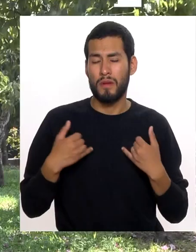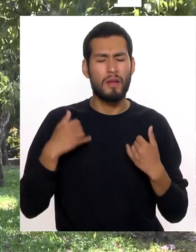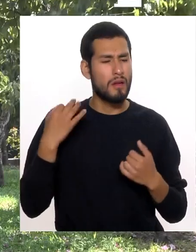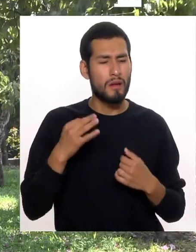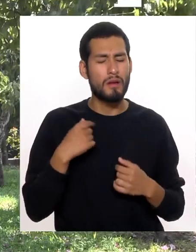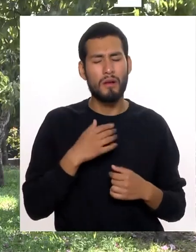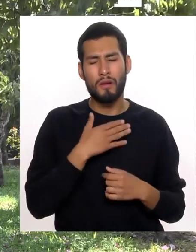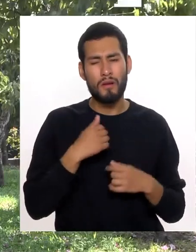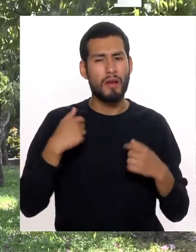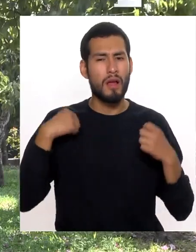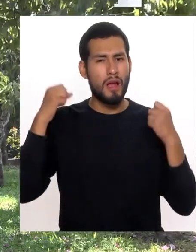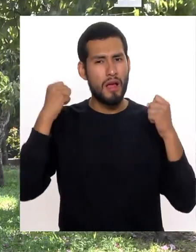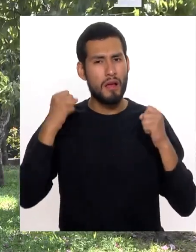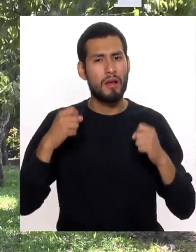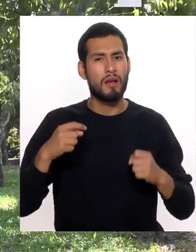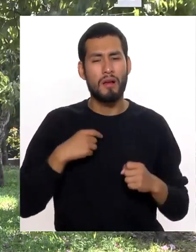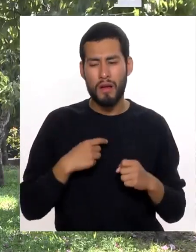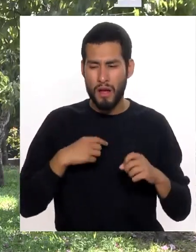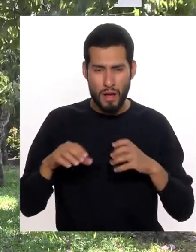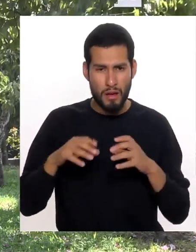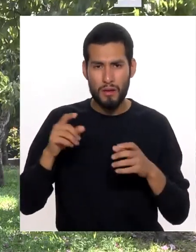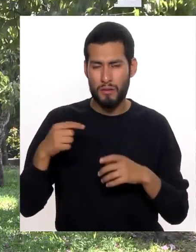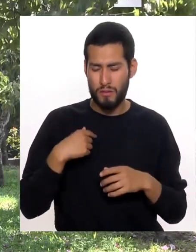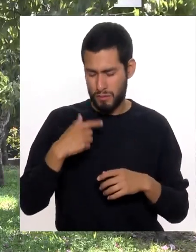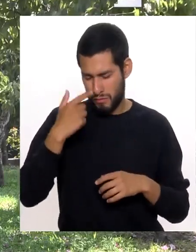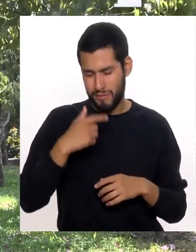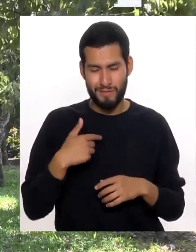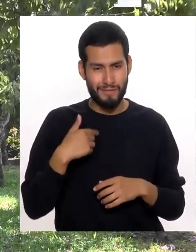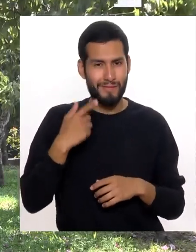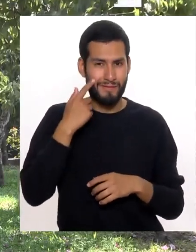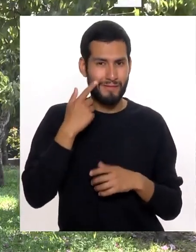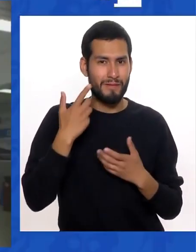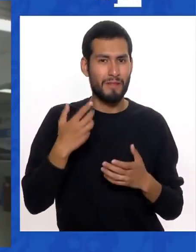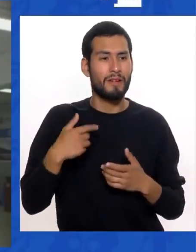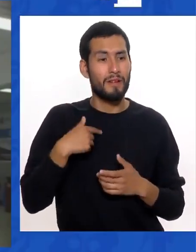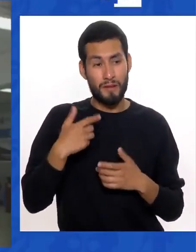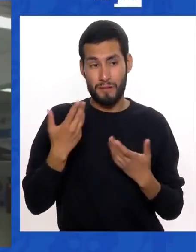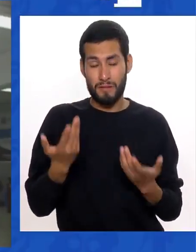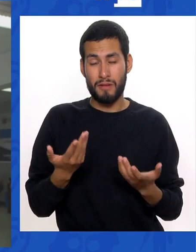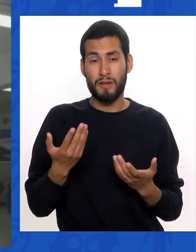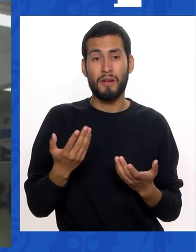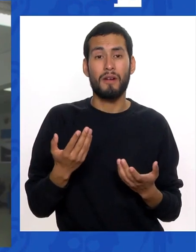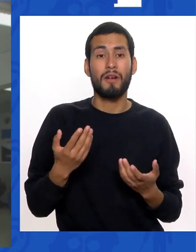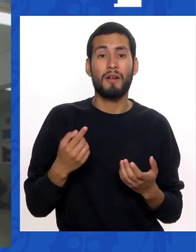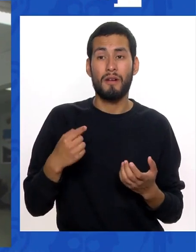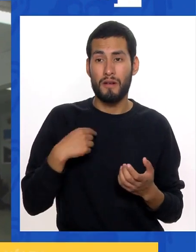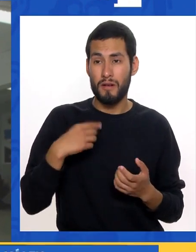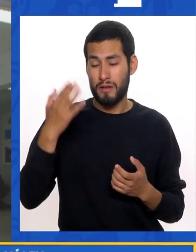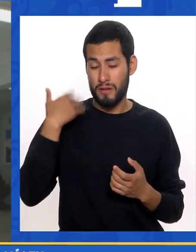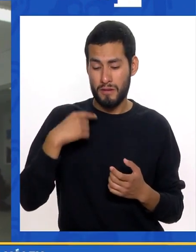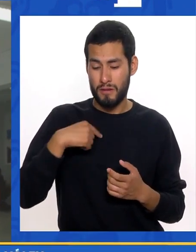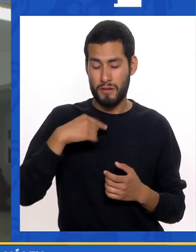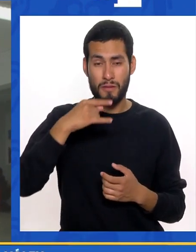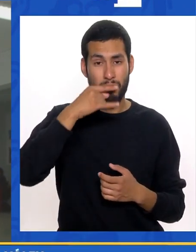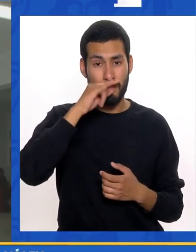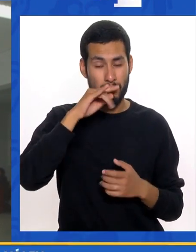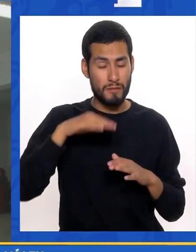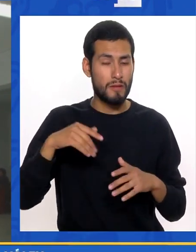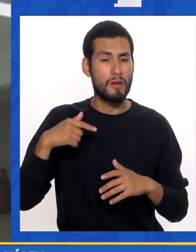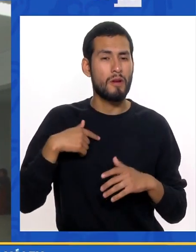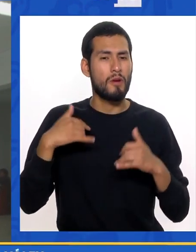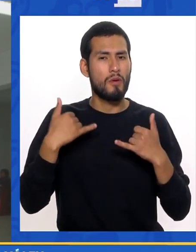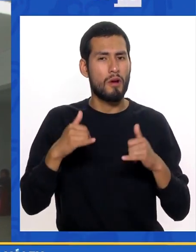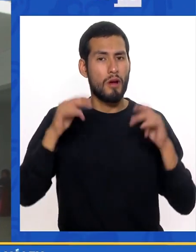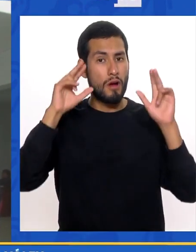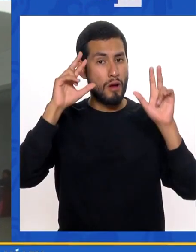Jovencita Siempre me gustaba El deporte Soy activa Me reconozco Yo prácticamente Cuando era niña